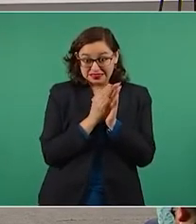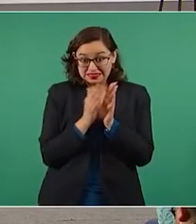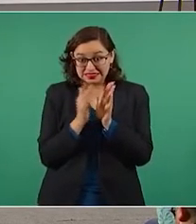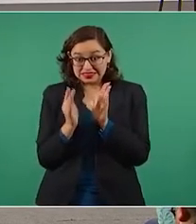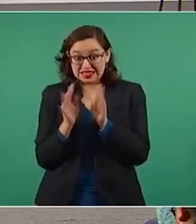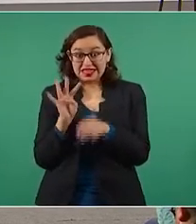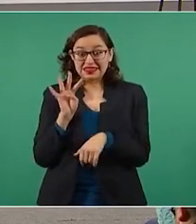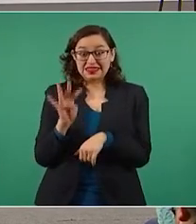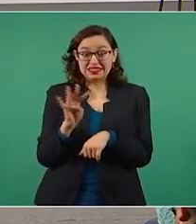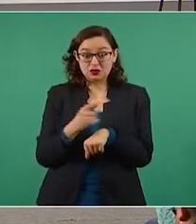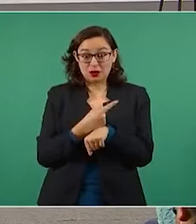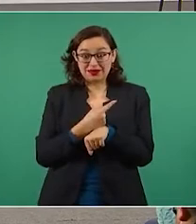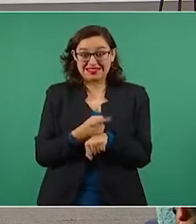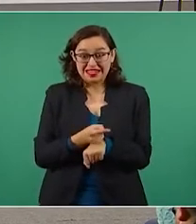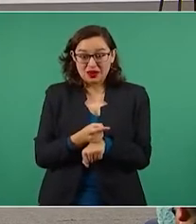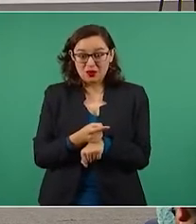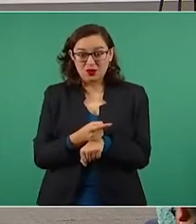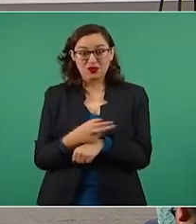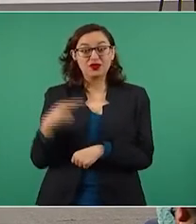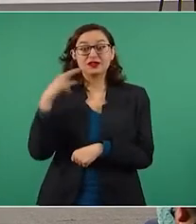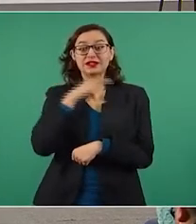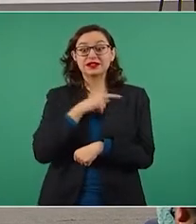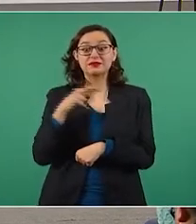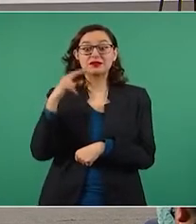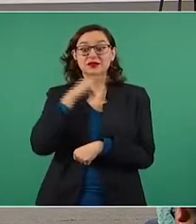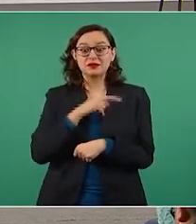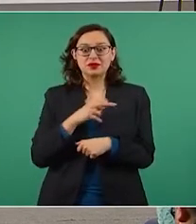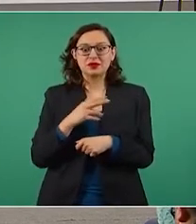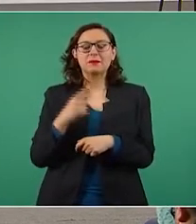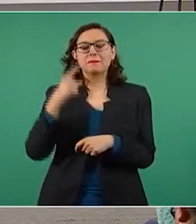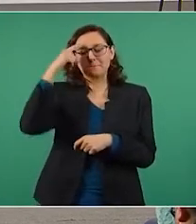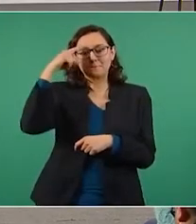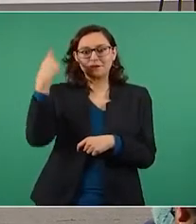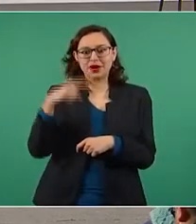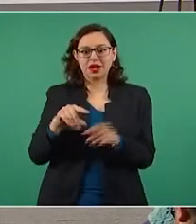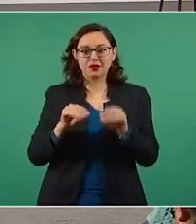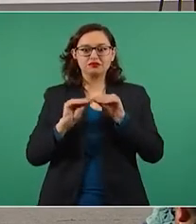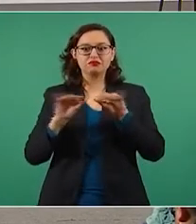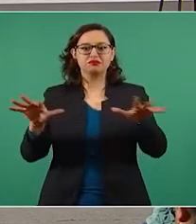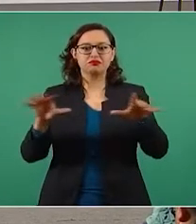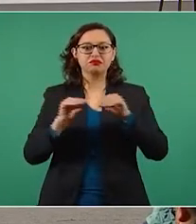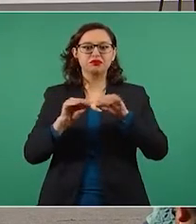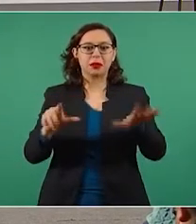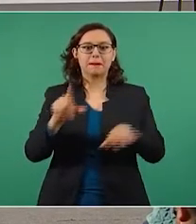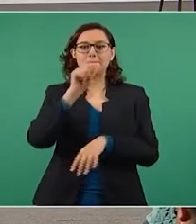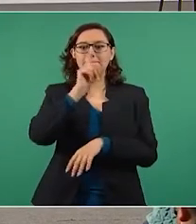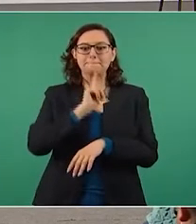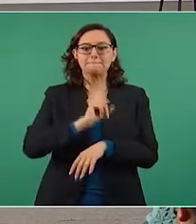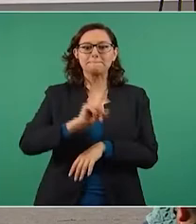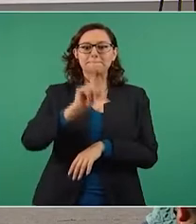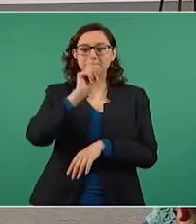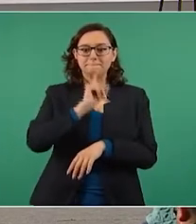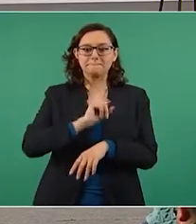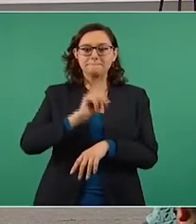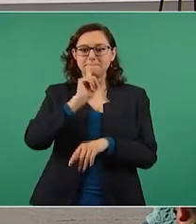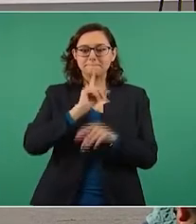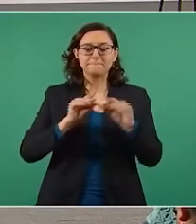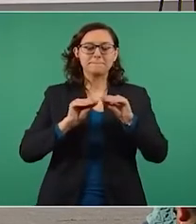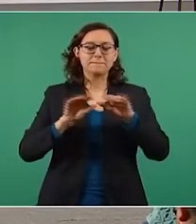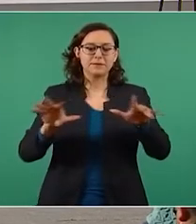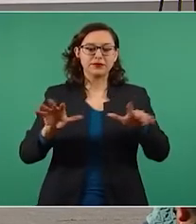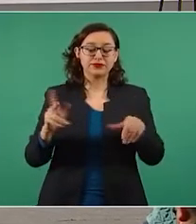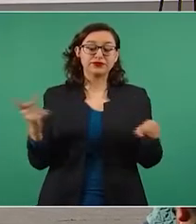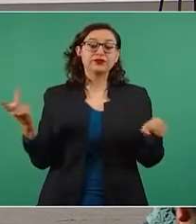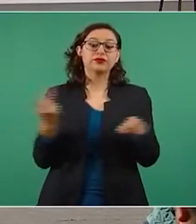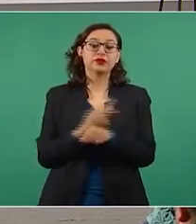Repetir la mentira hasta que… Bueno, él solito se la cree, pero bueno, ahí está. Para que veamos, la respuesta a este tuit de